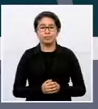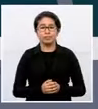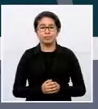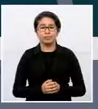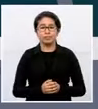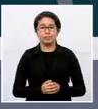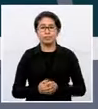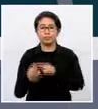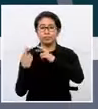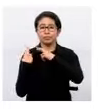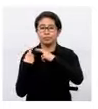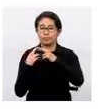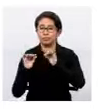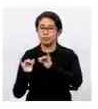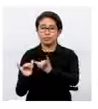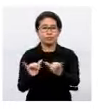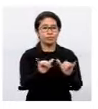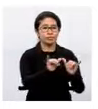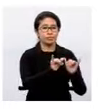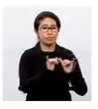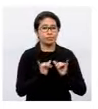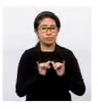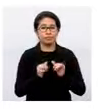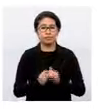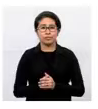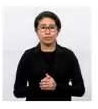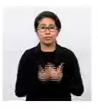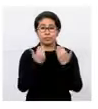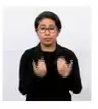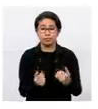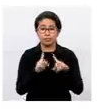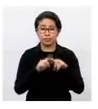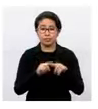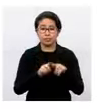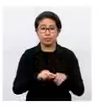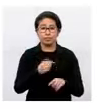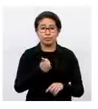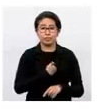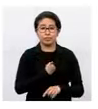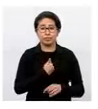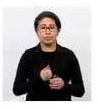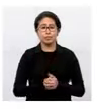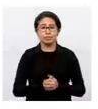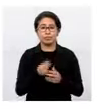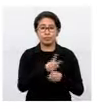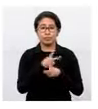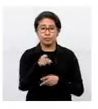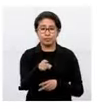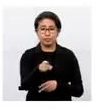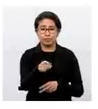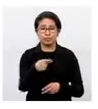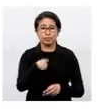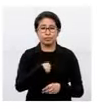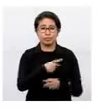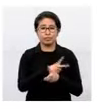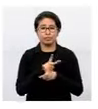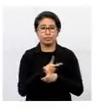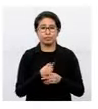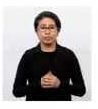La responsabilidad es de todos. Ahora depende de ti. Te cuido, me cuidas.